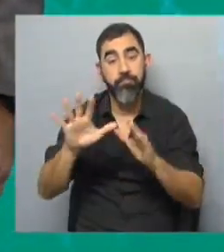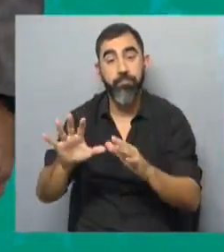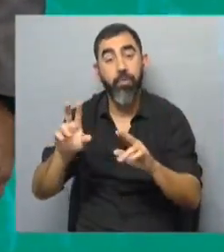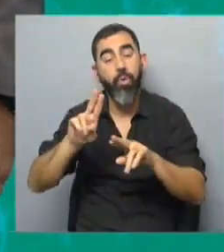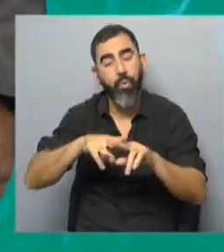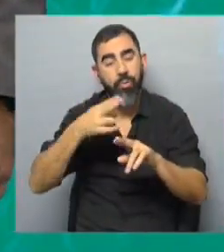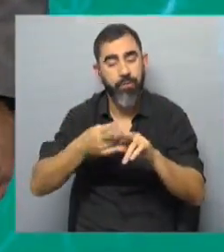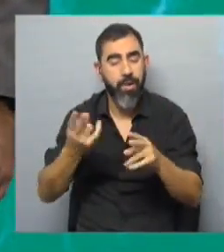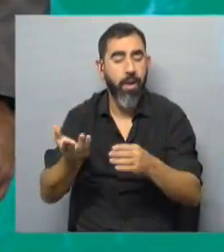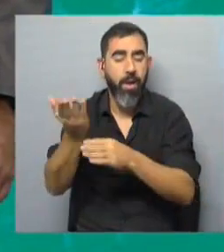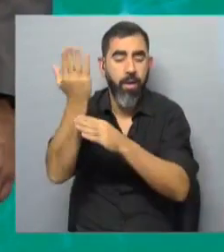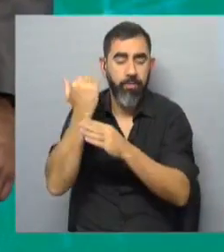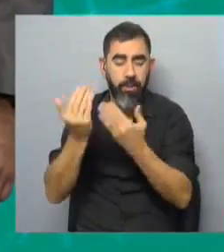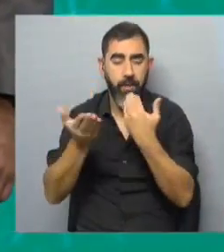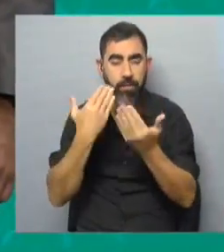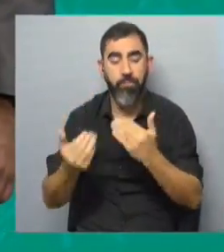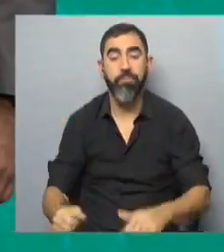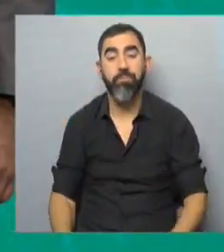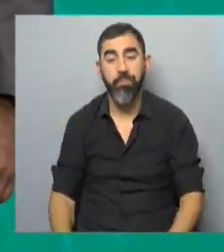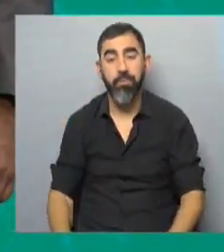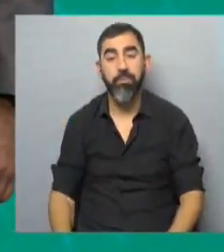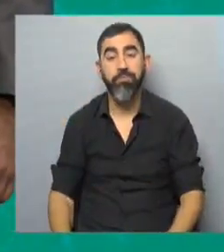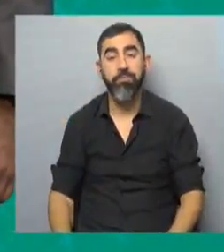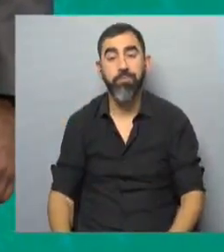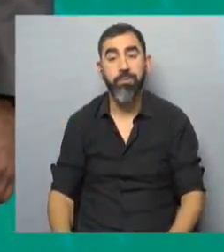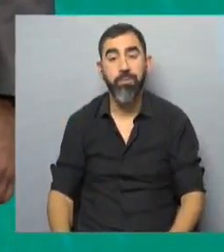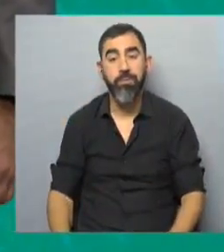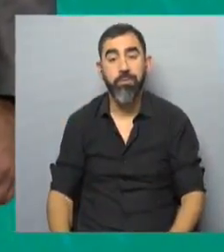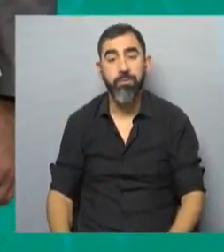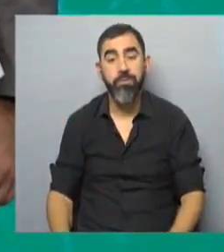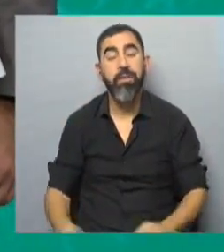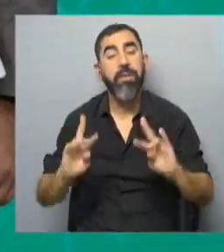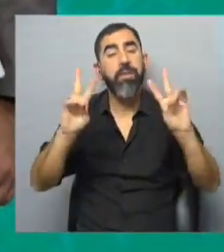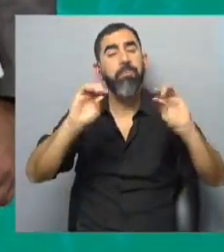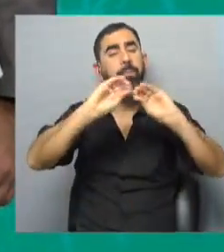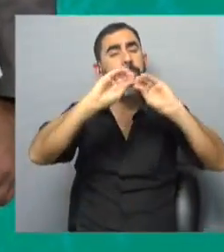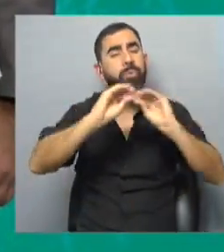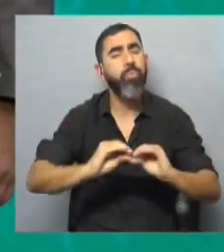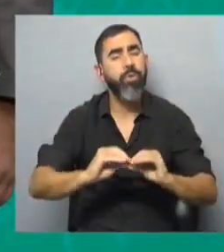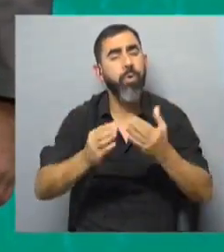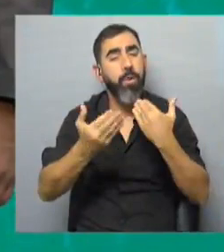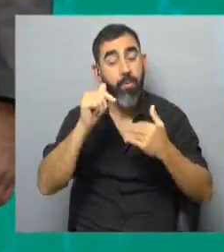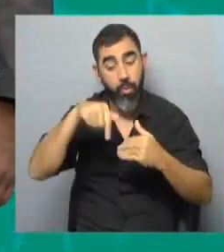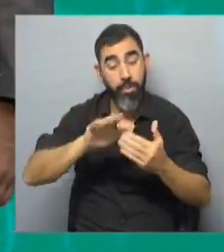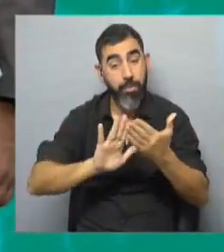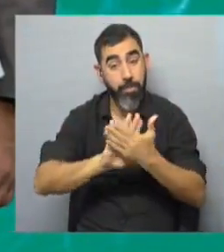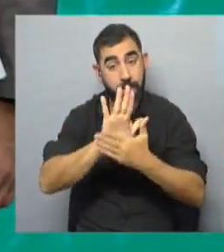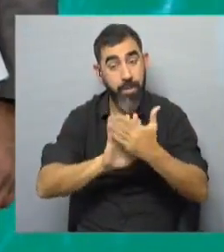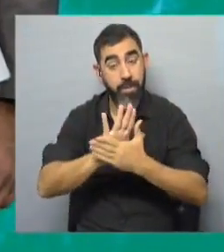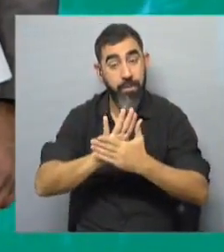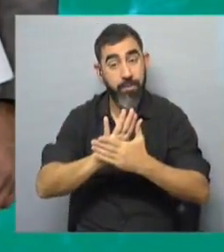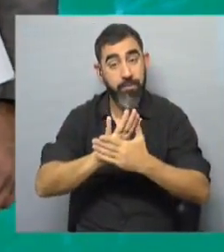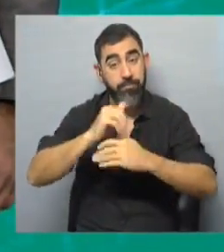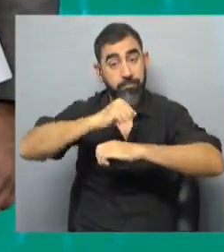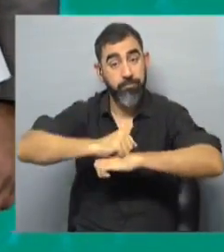volvemos a algo de lo que habíamos empezado hoy más temprano, Exacto. Comenzamos hablando de la rendición de cuentas y desde esta mañana la bancada